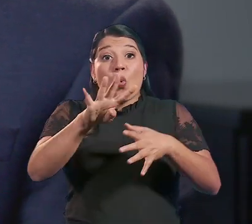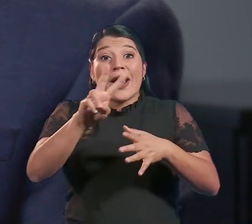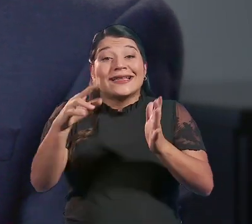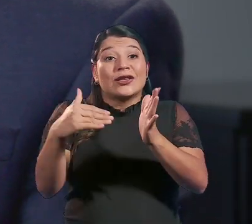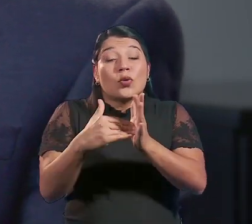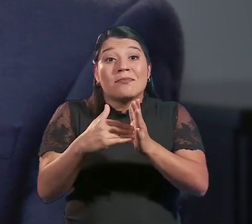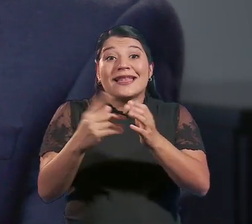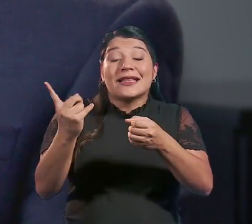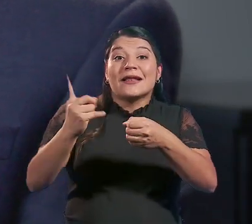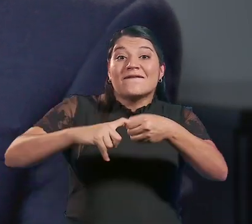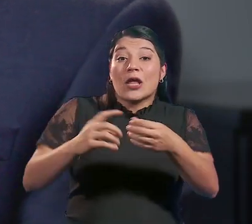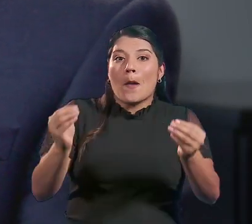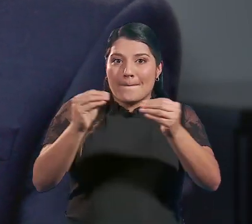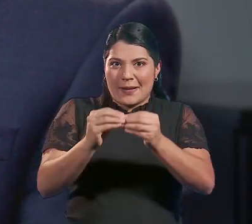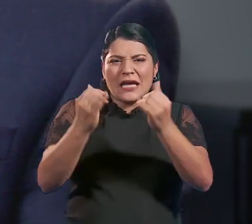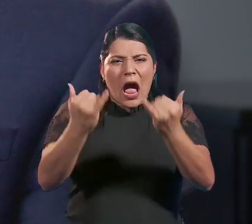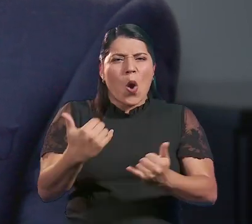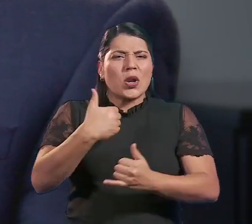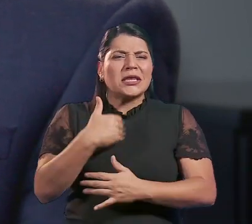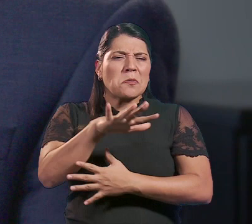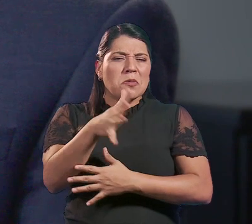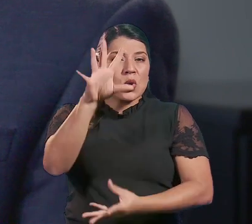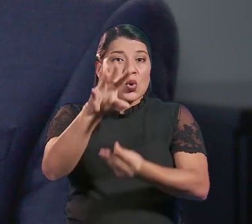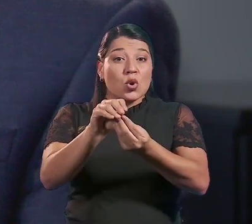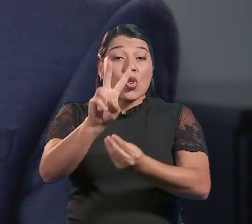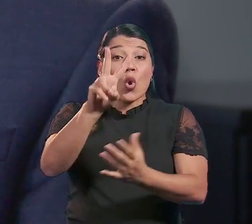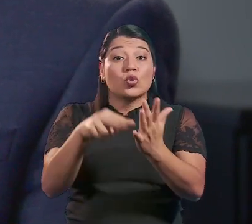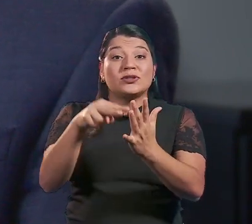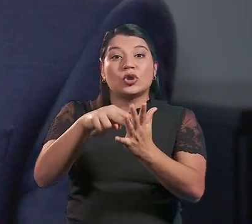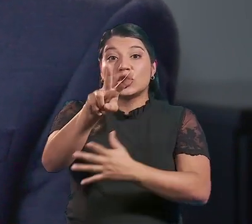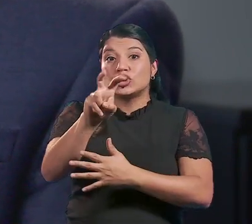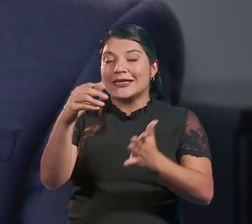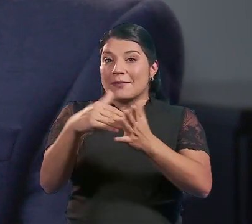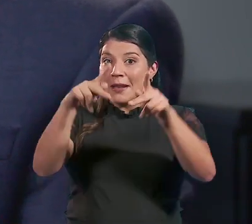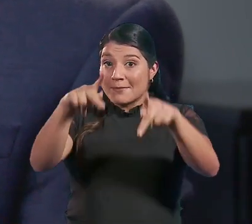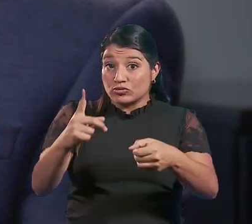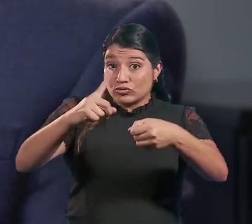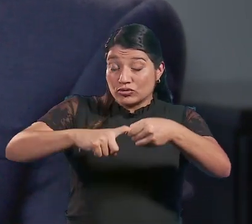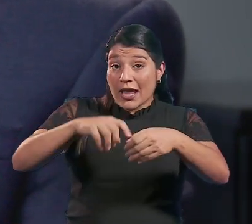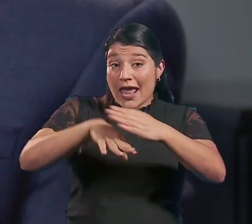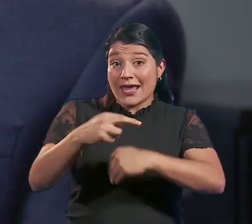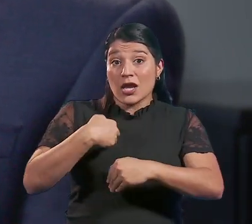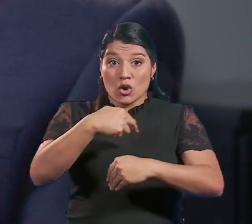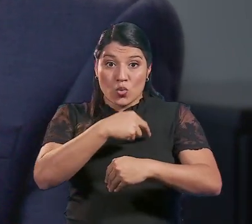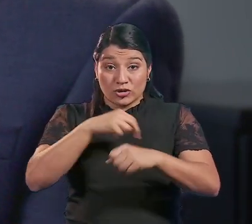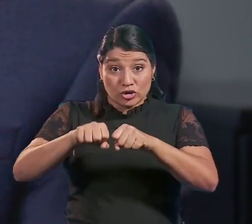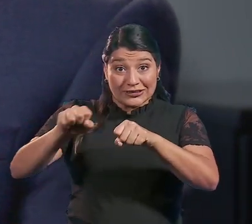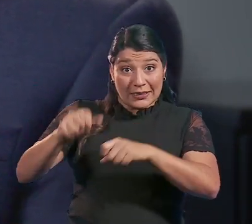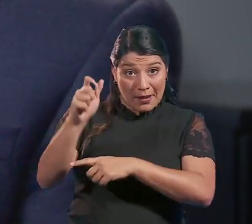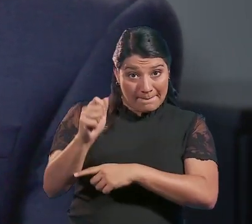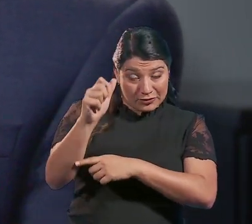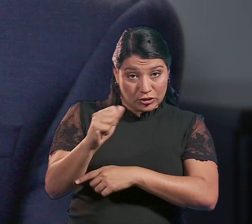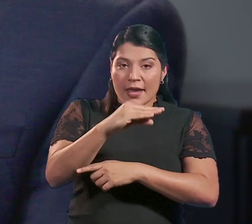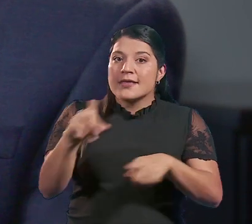en estos momentos aproximadamente 2 millones 200 mil personas afiliadas a nuestra operadora. También cabe